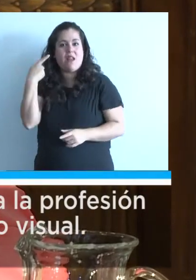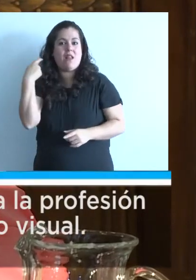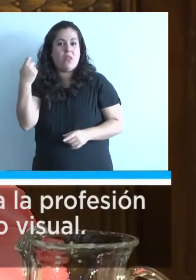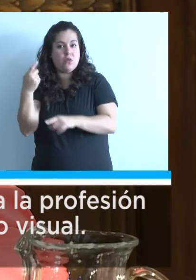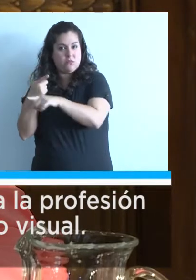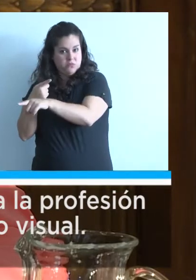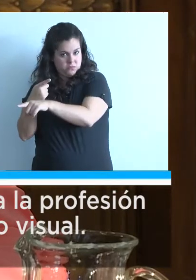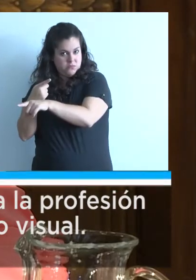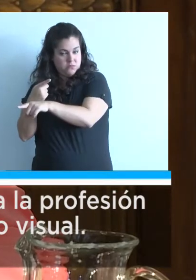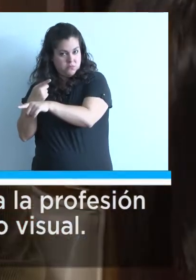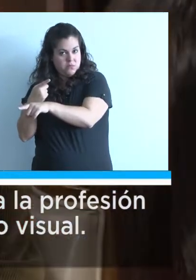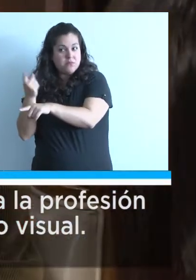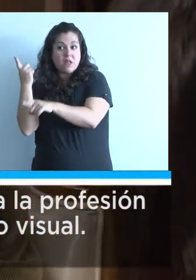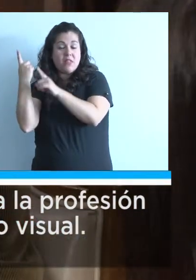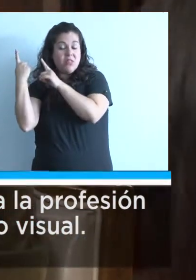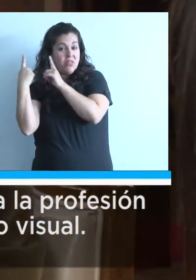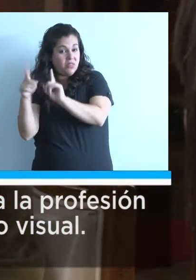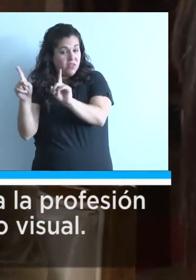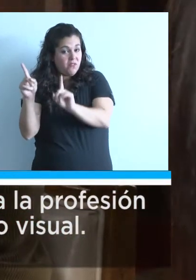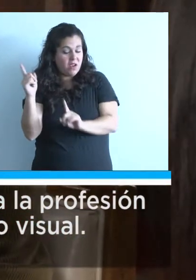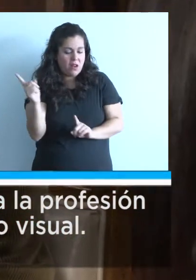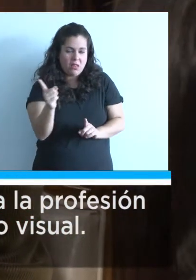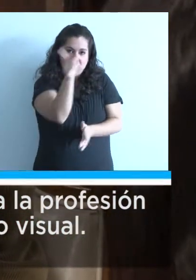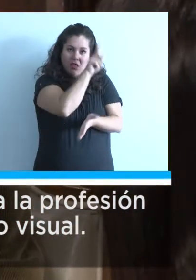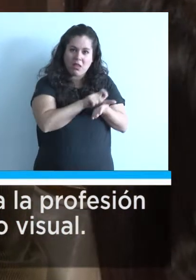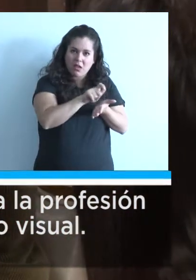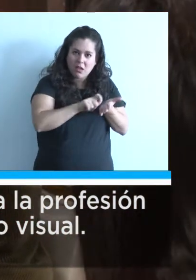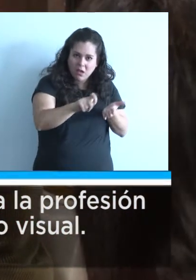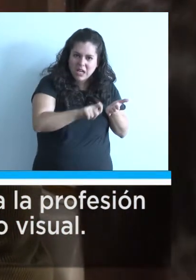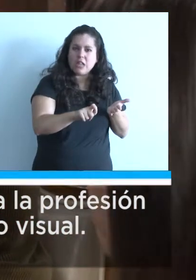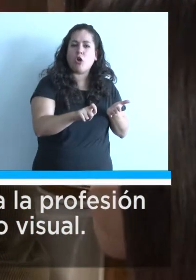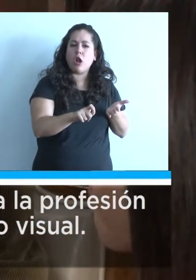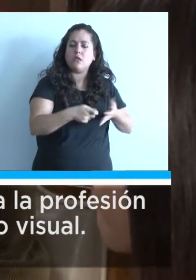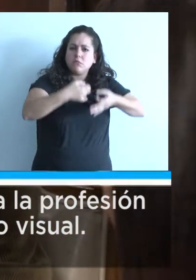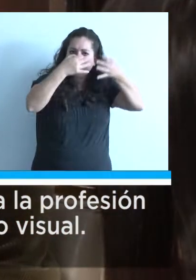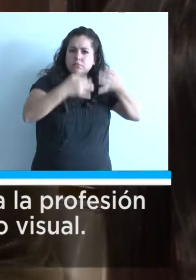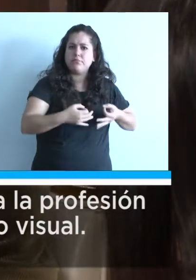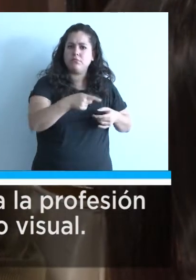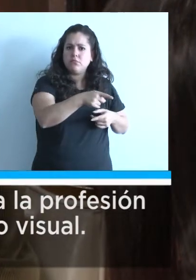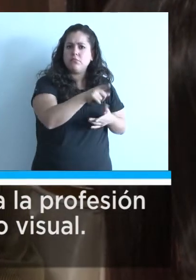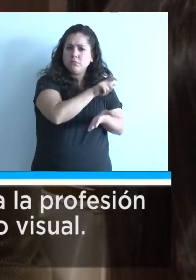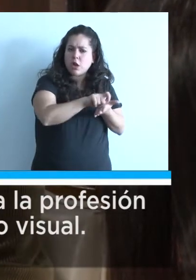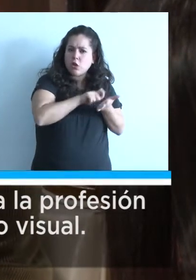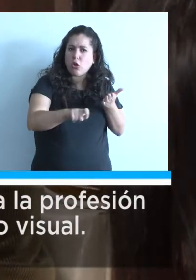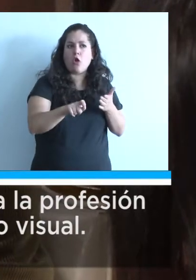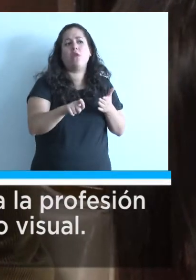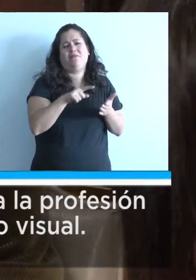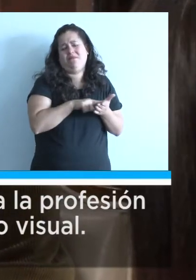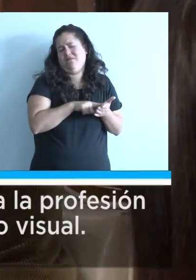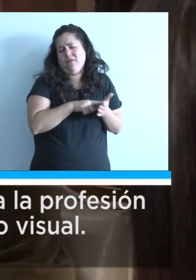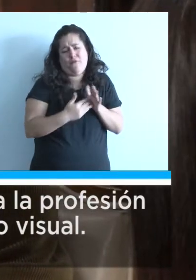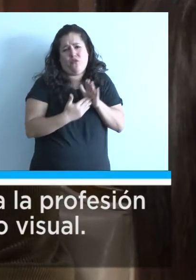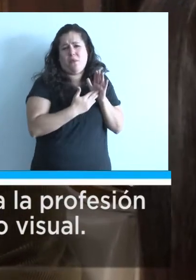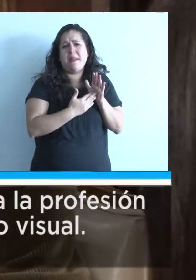regímenes jubilatorios. En cambio, en fin, paradójicamente los escritores que hacen un aporte tan